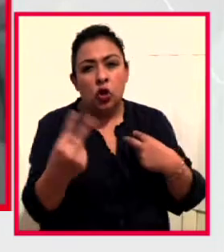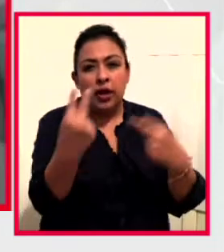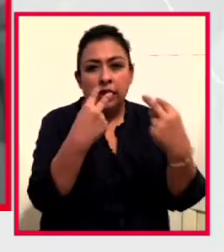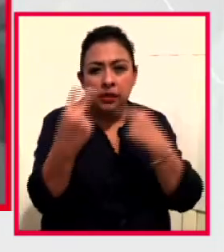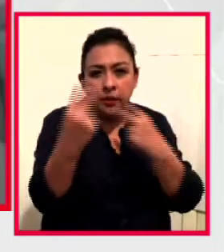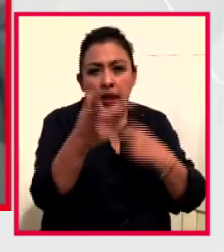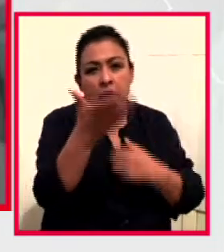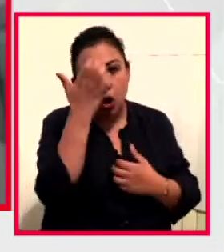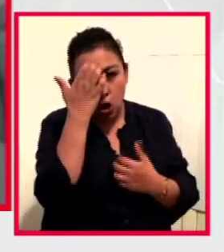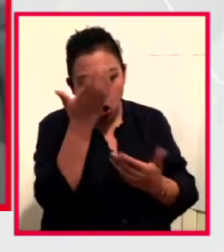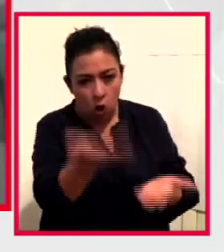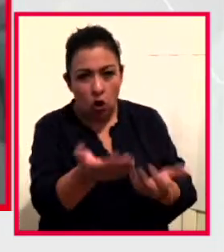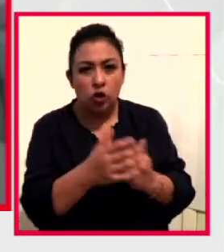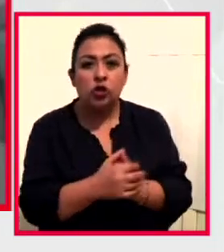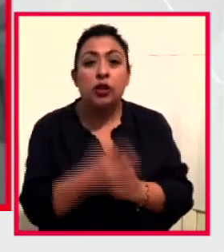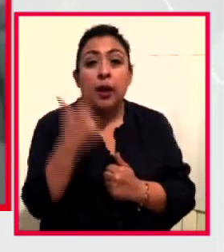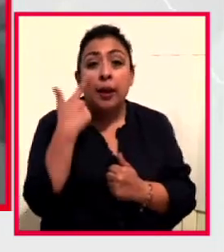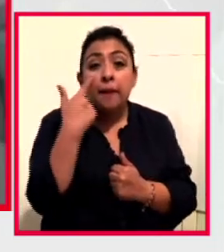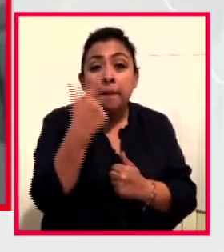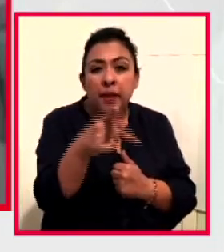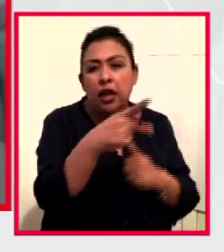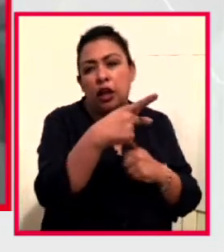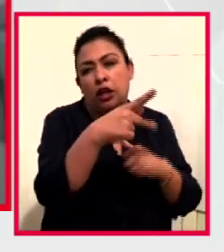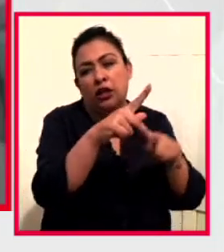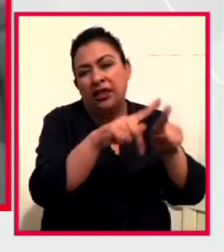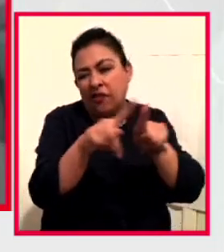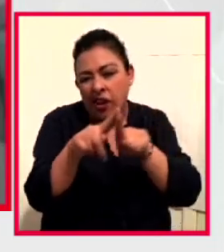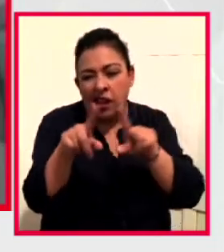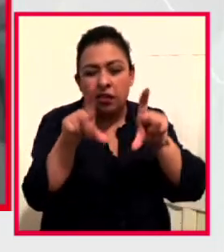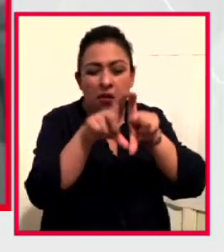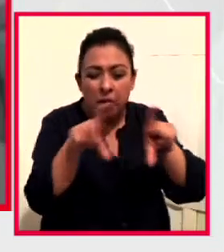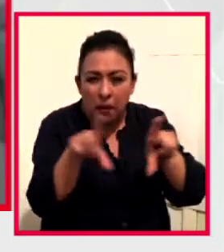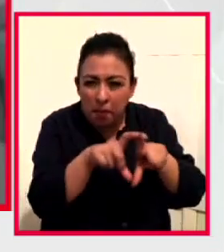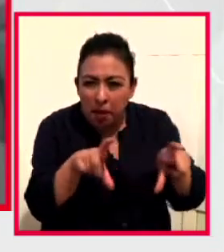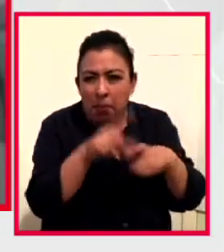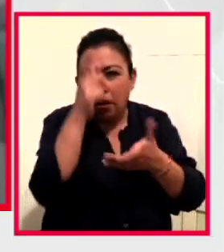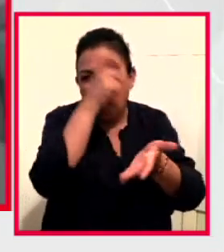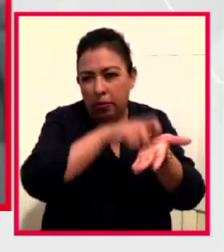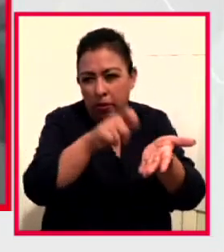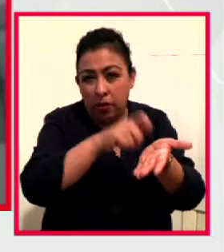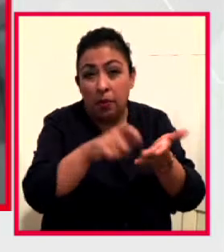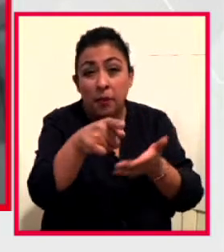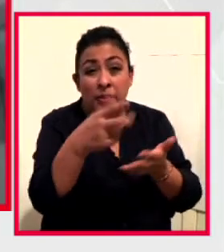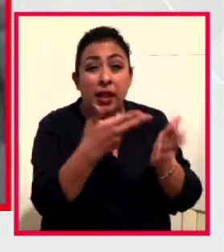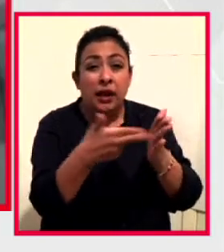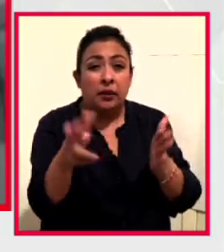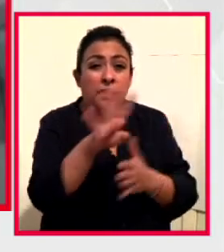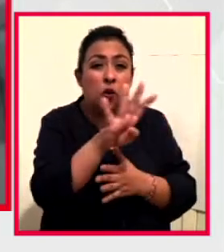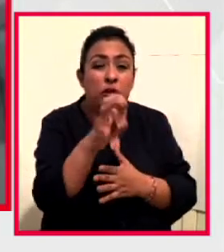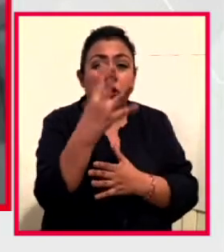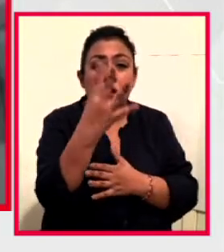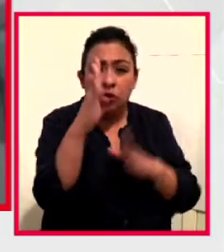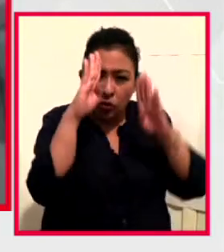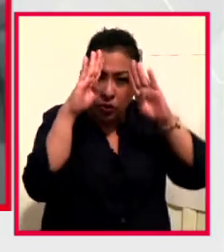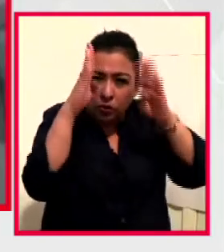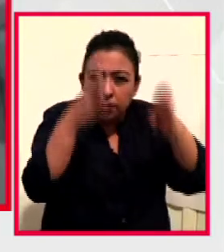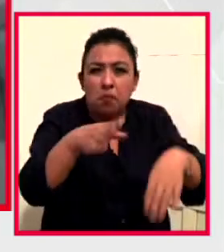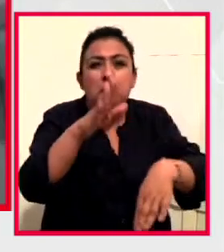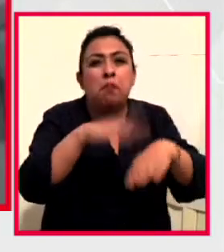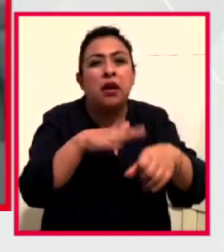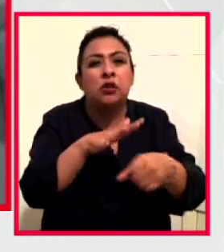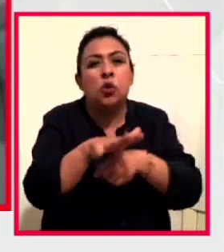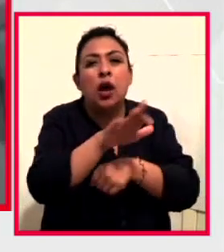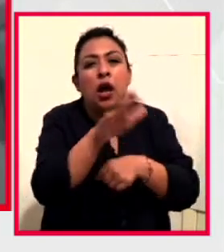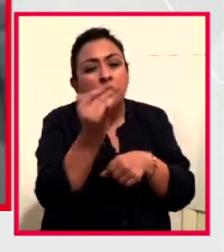conozcan, vean sus piezas, sus artículos. La revista 404 se dedica principalmente a